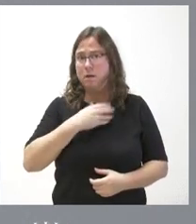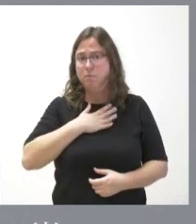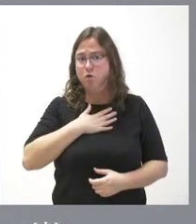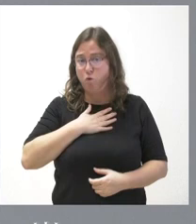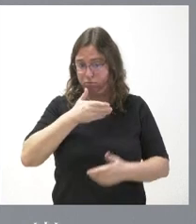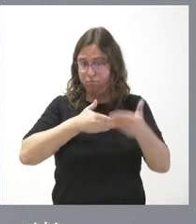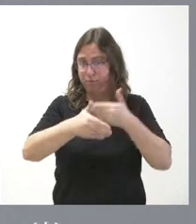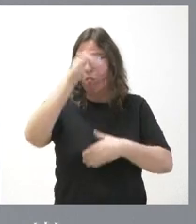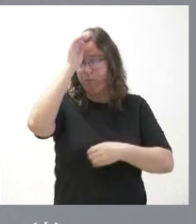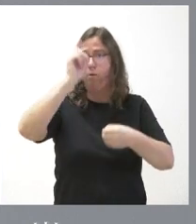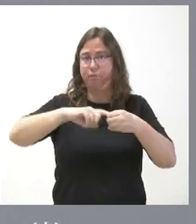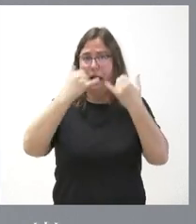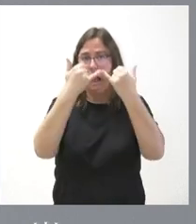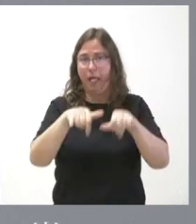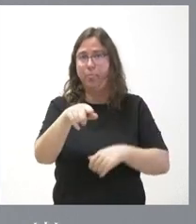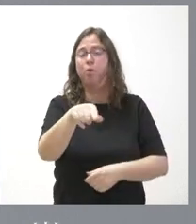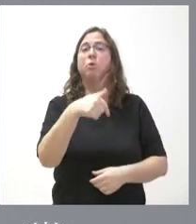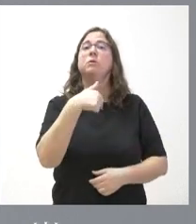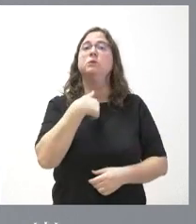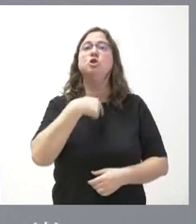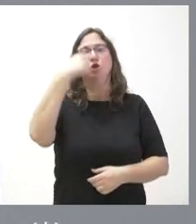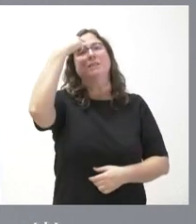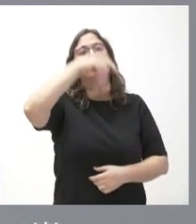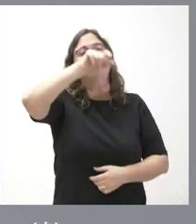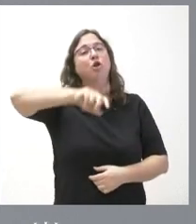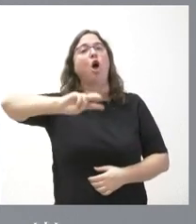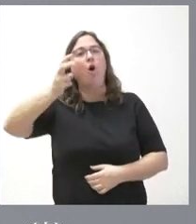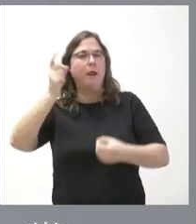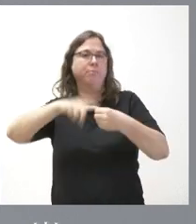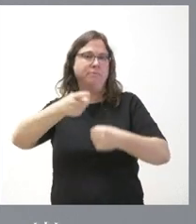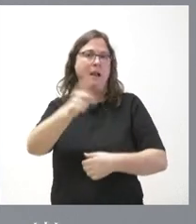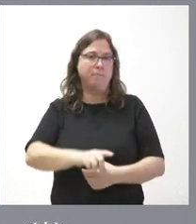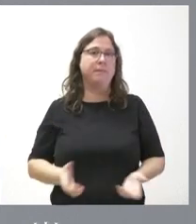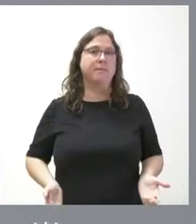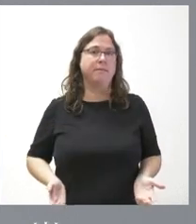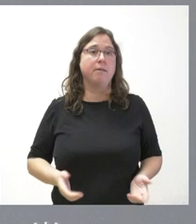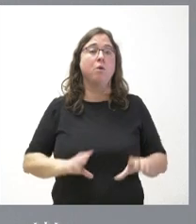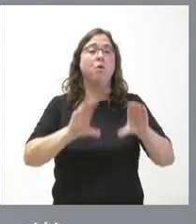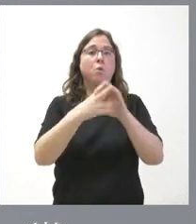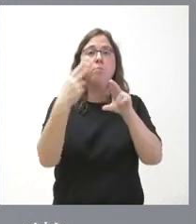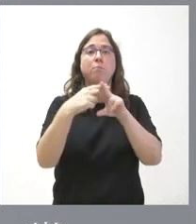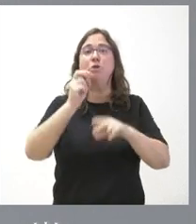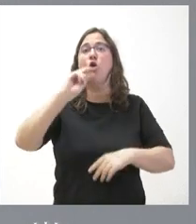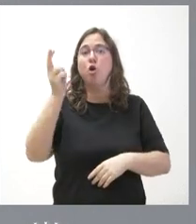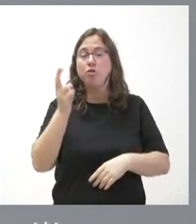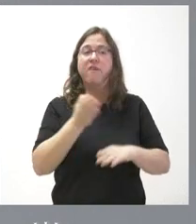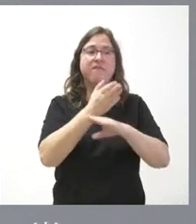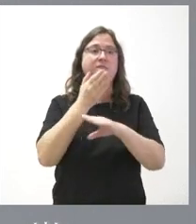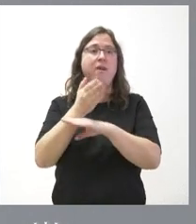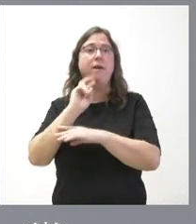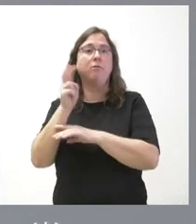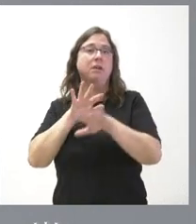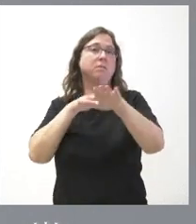domingo en ese acto y yo sé que otras personas irán y que en otros partidos políticos pues también ha ido a otro tipo de